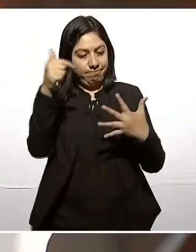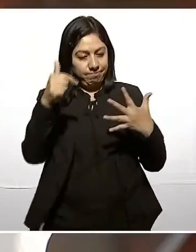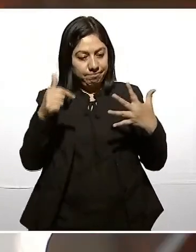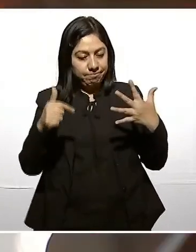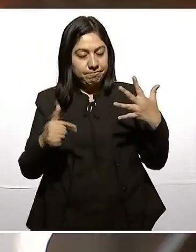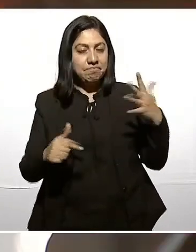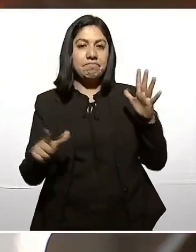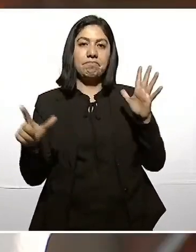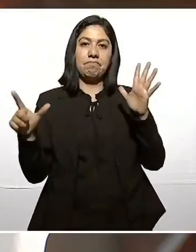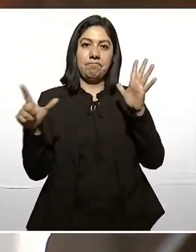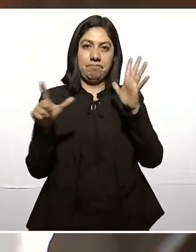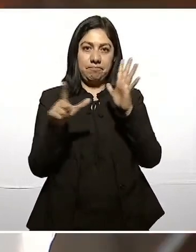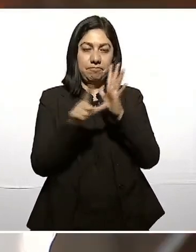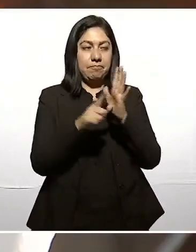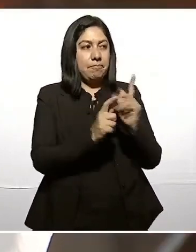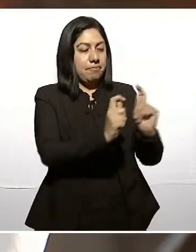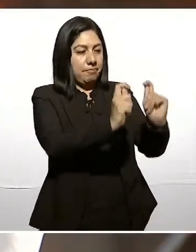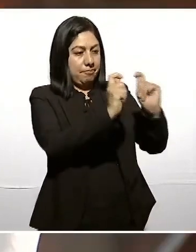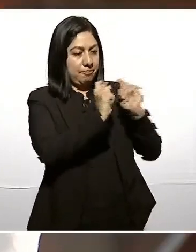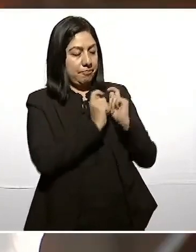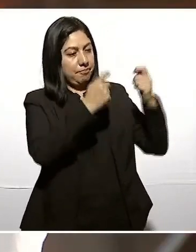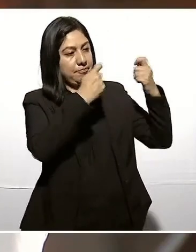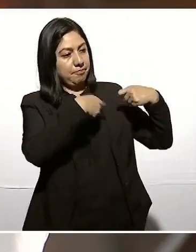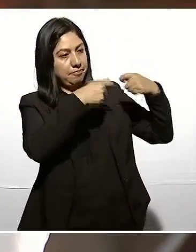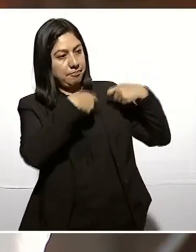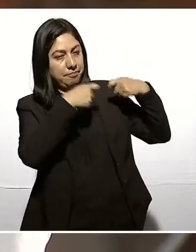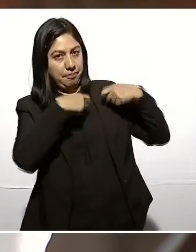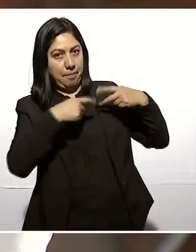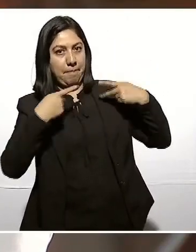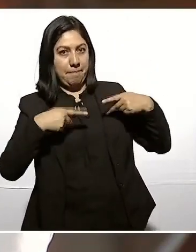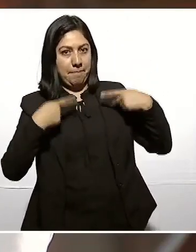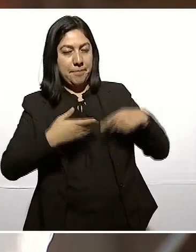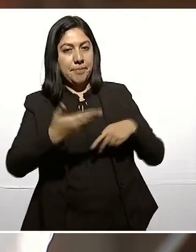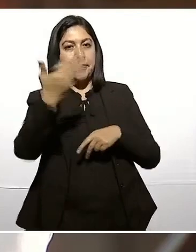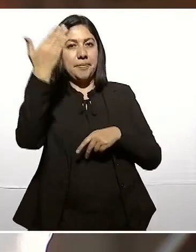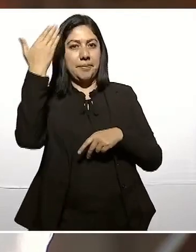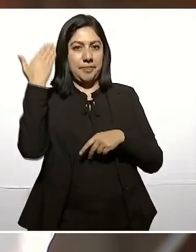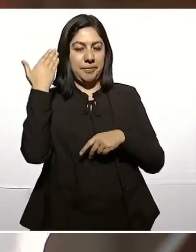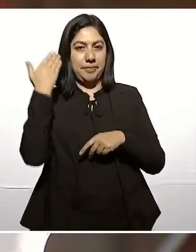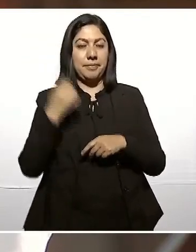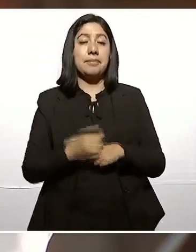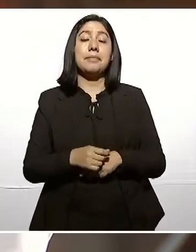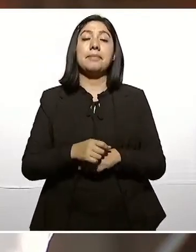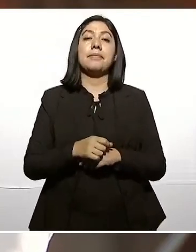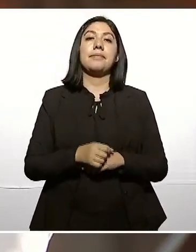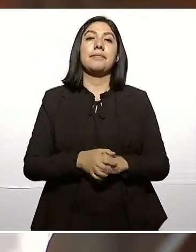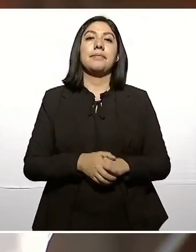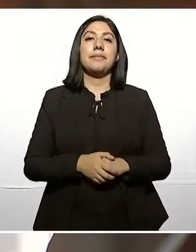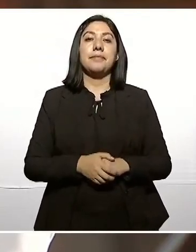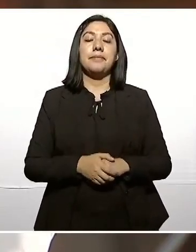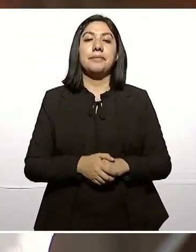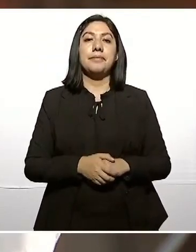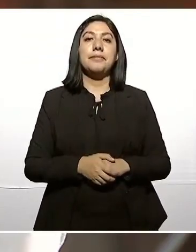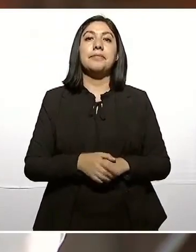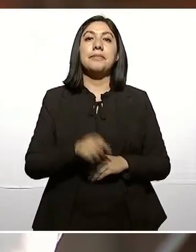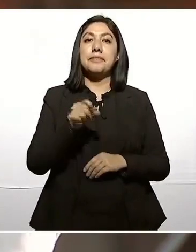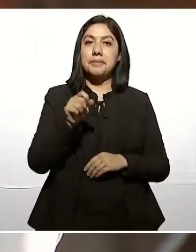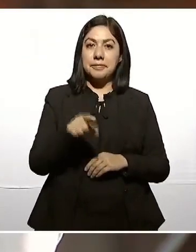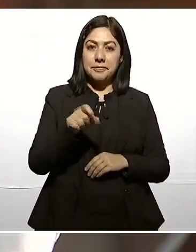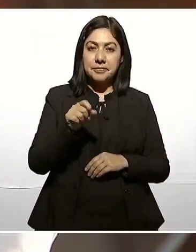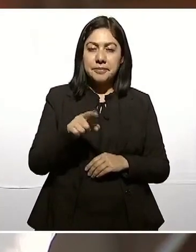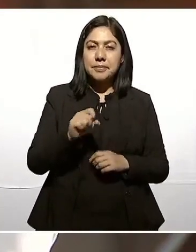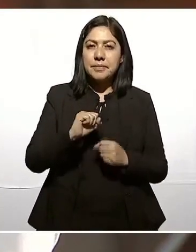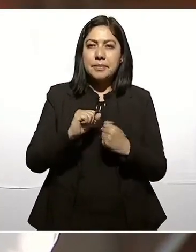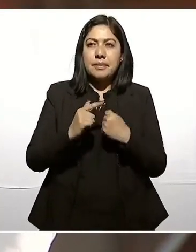que nos dejaron nuestros antepasados. Incluso en algo que